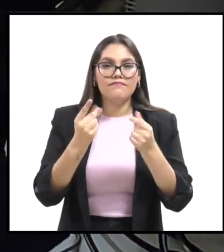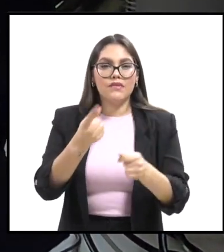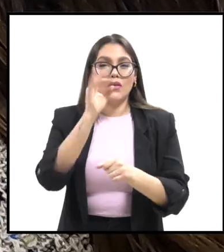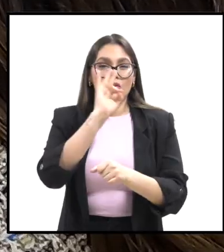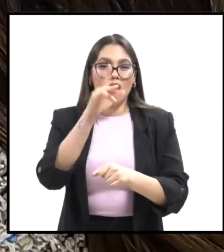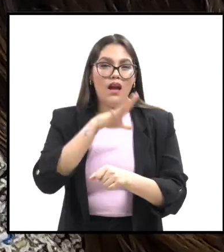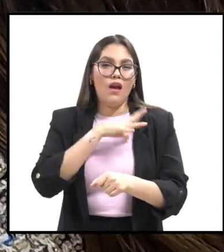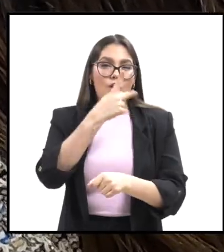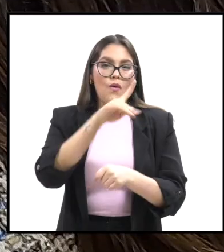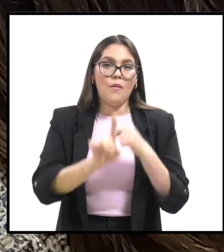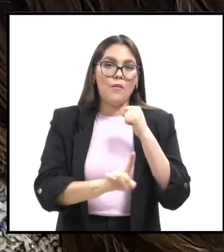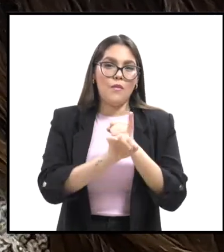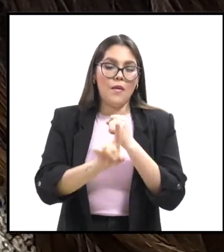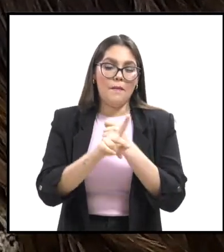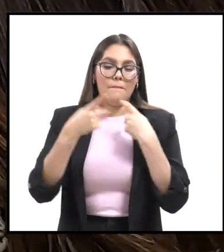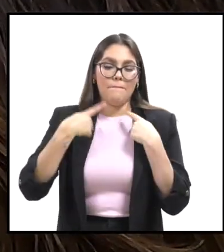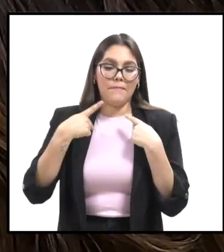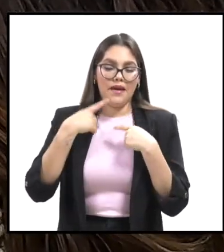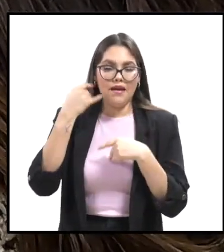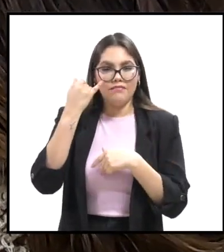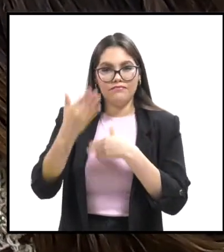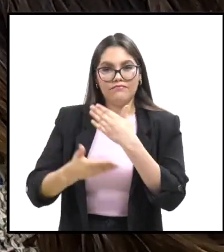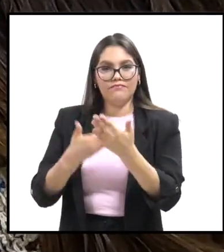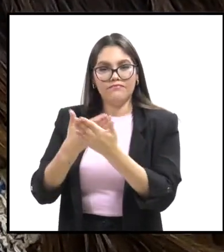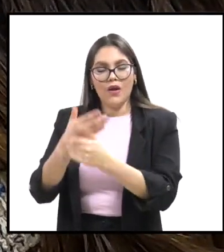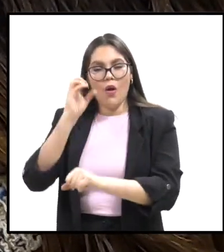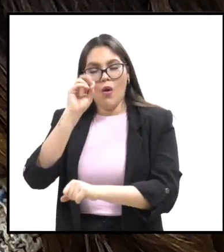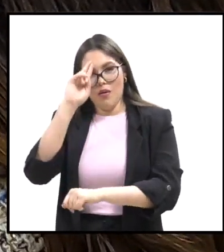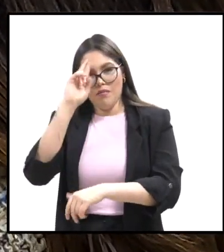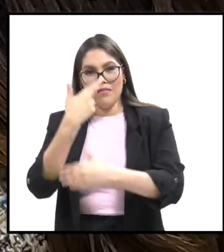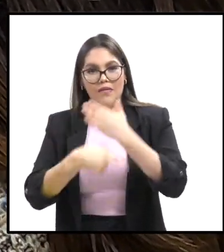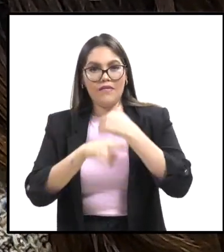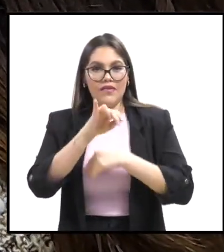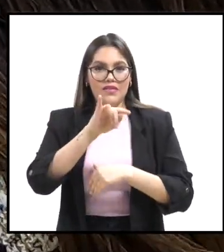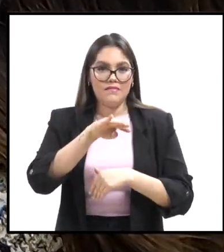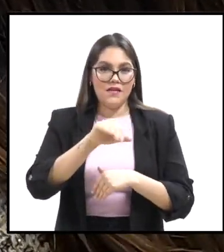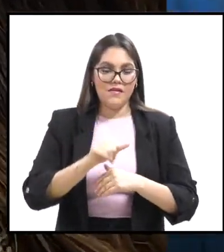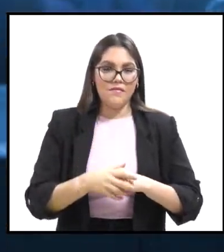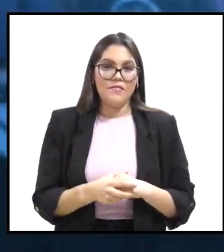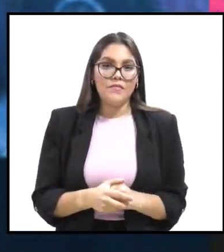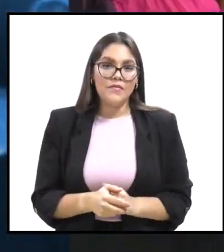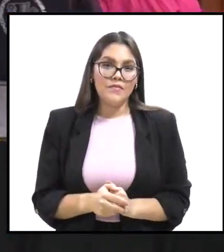efectiva a las problemáticas de las personas peticionarias o víctimas.